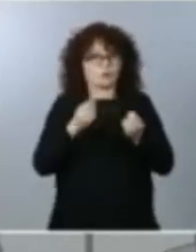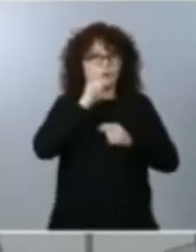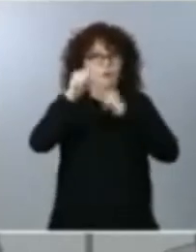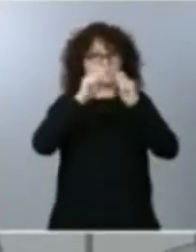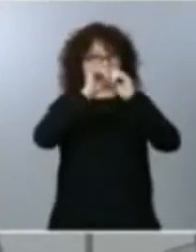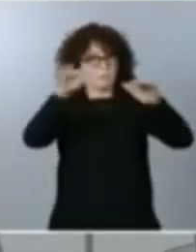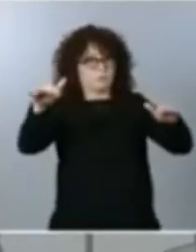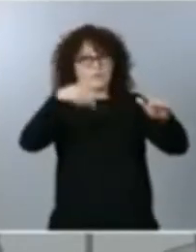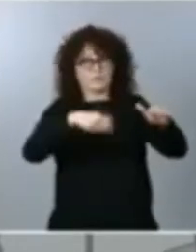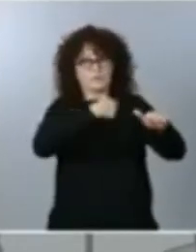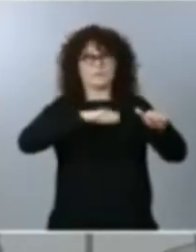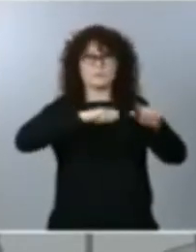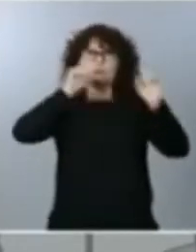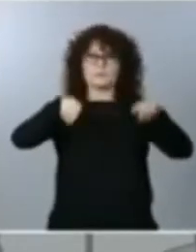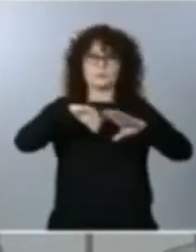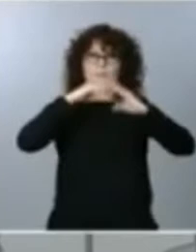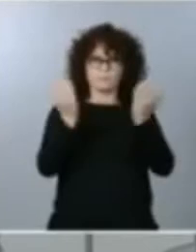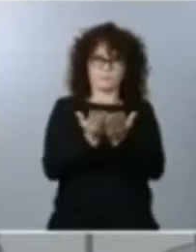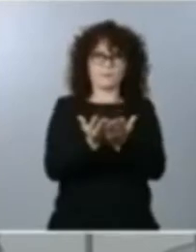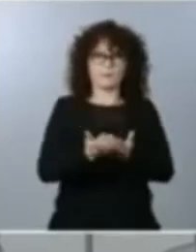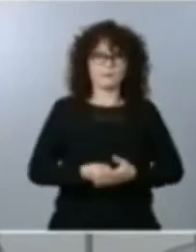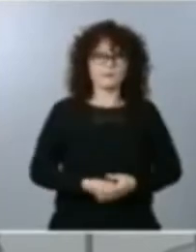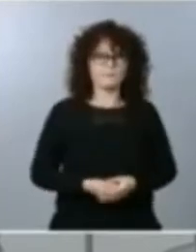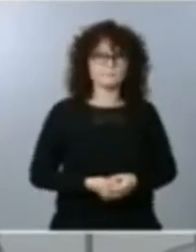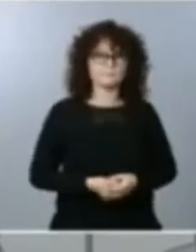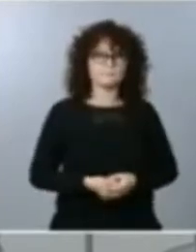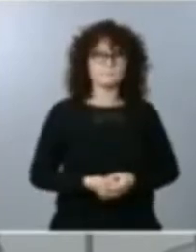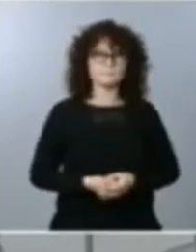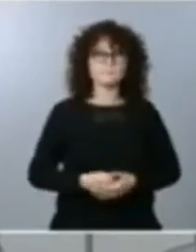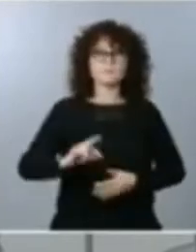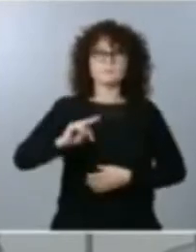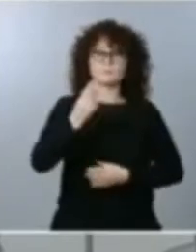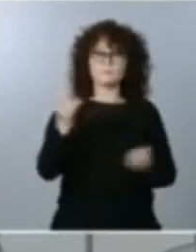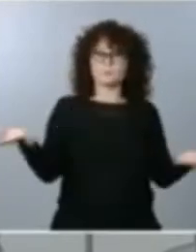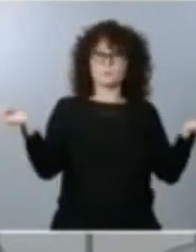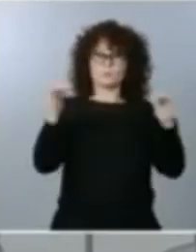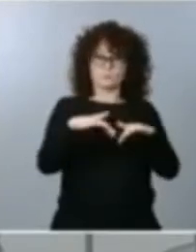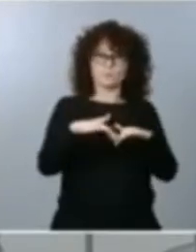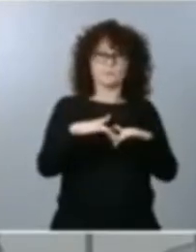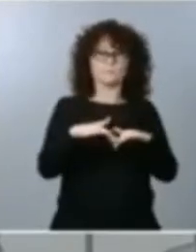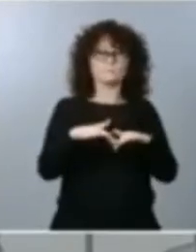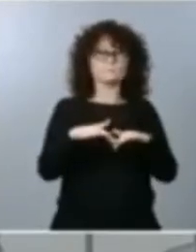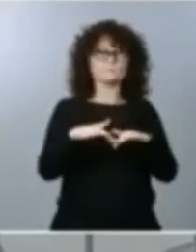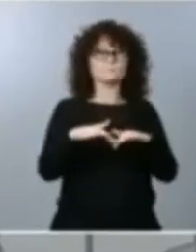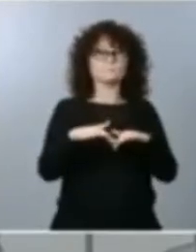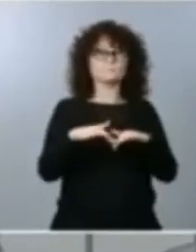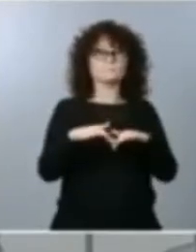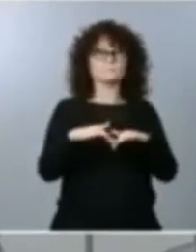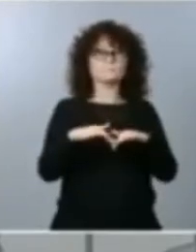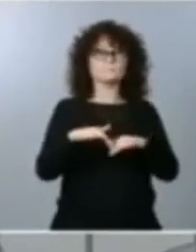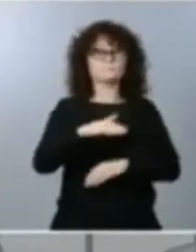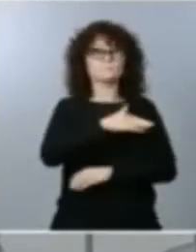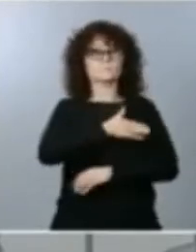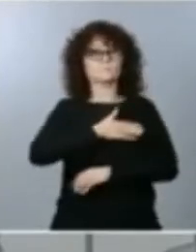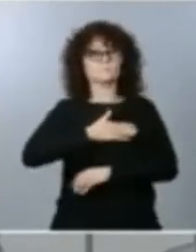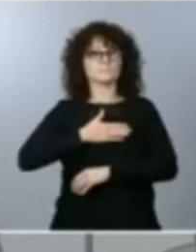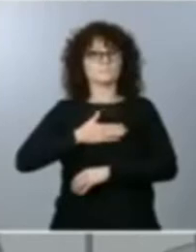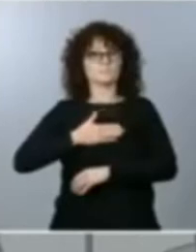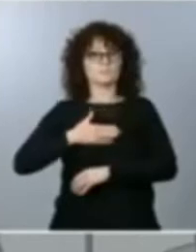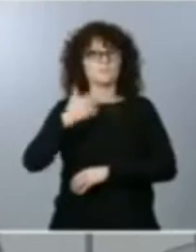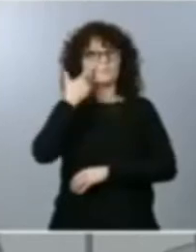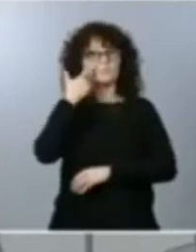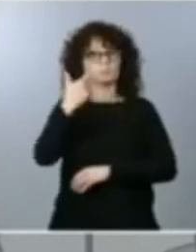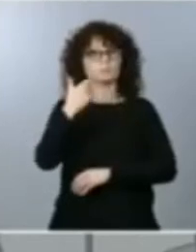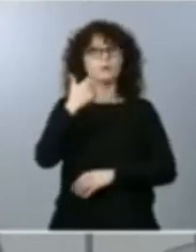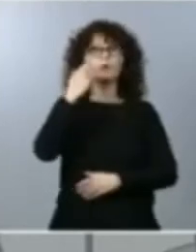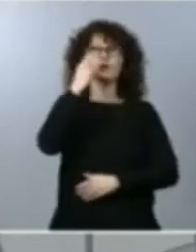global. En esta segunda cumbre hemos querido de nuevo subrayar el compromiso de